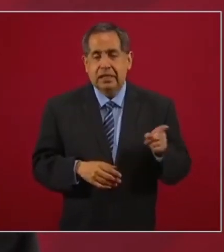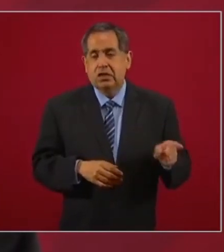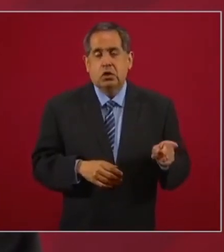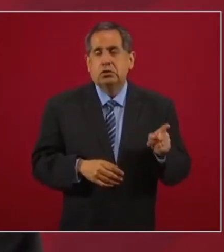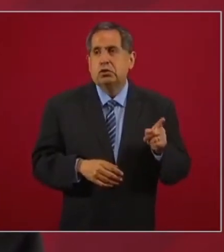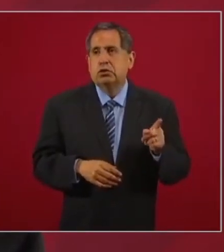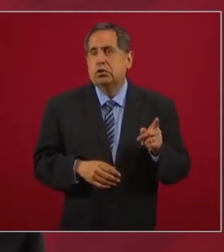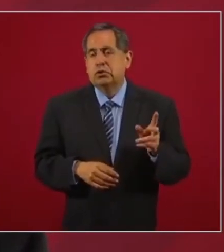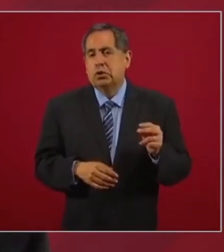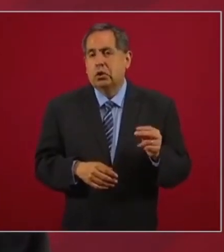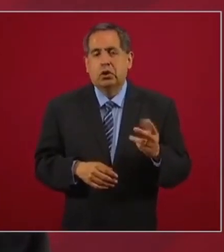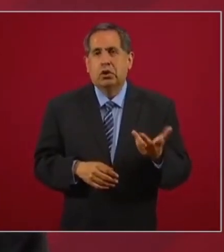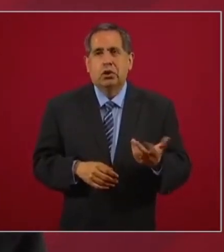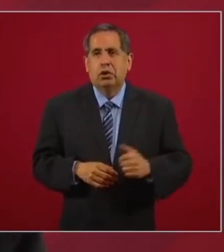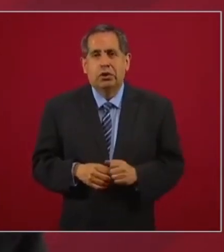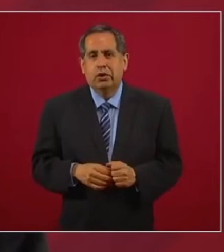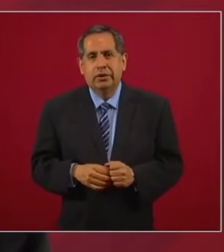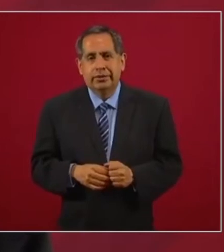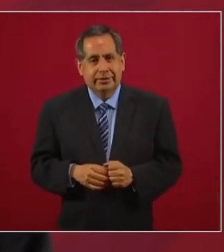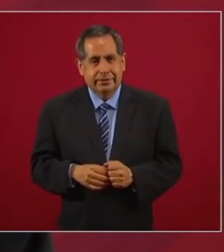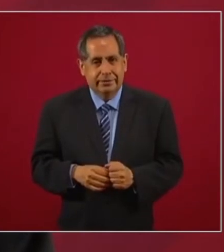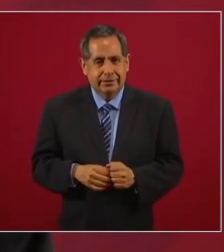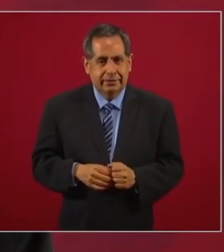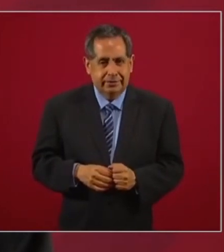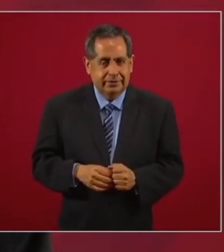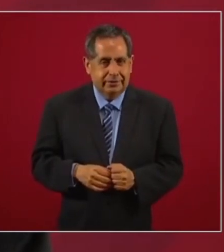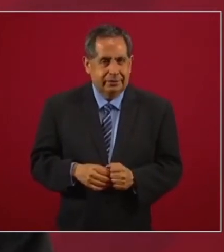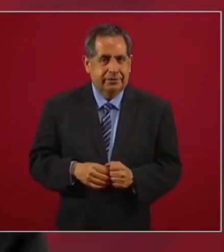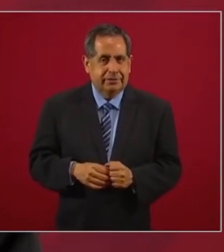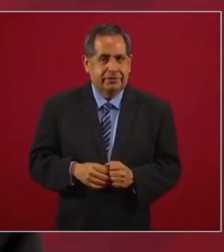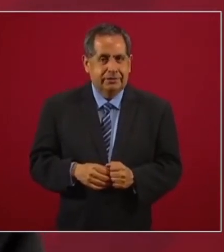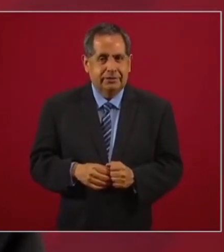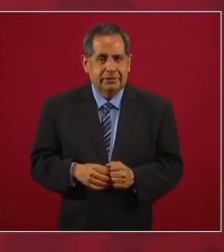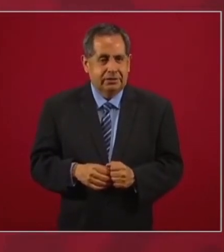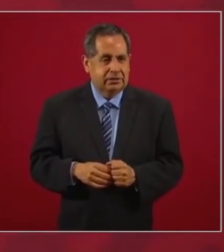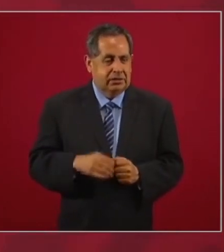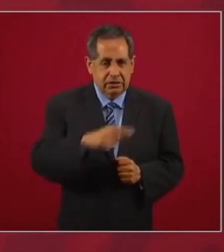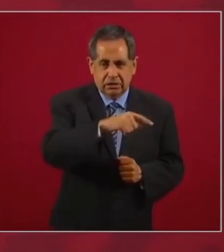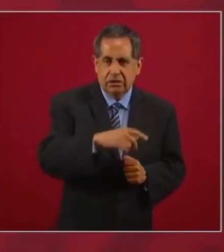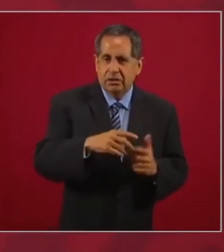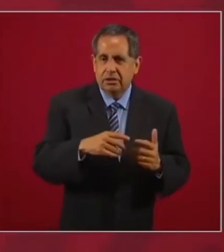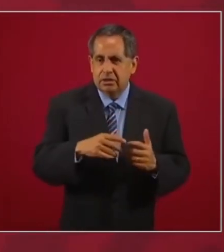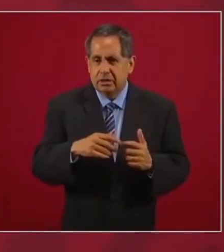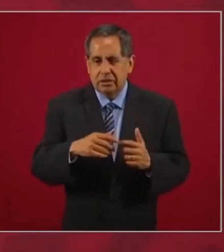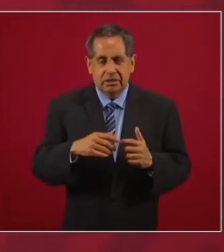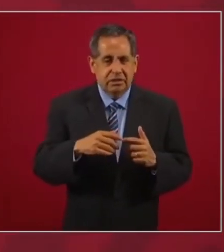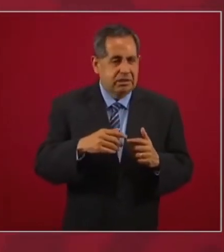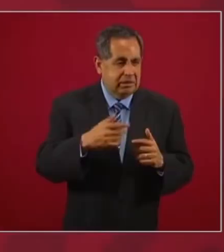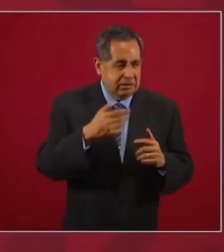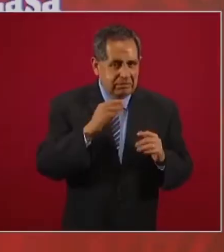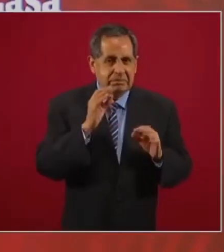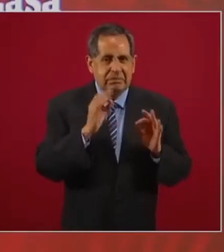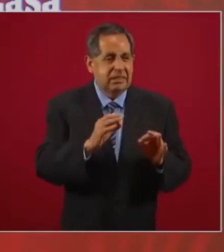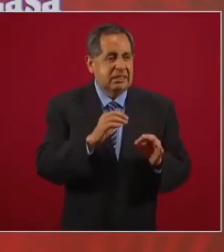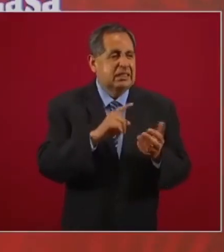articulado, sino es